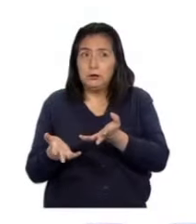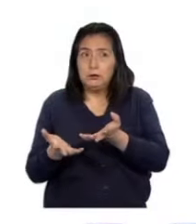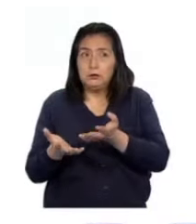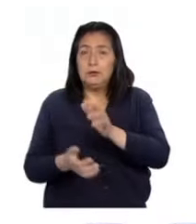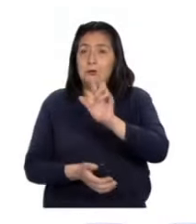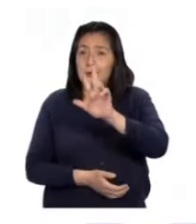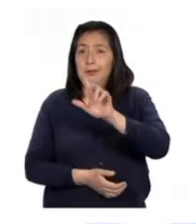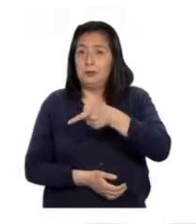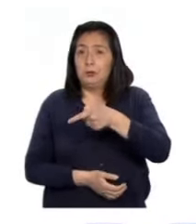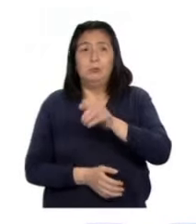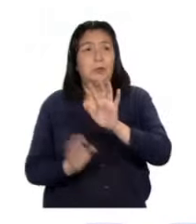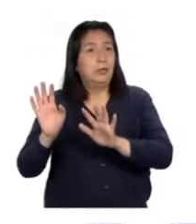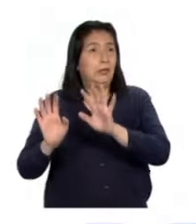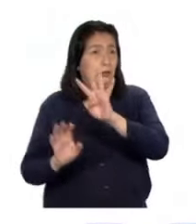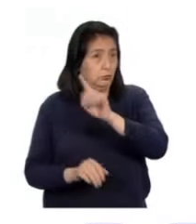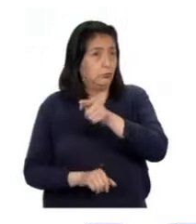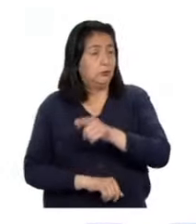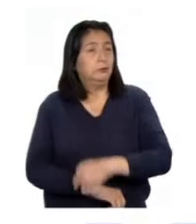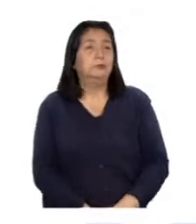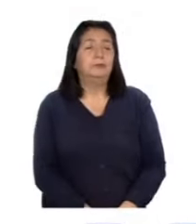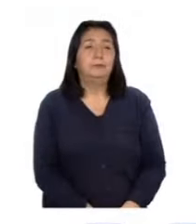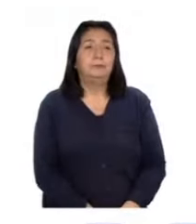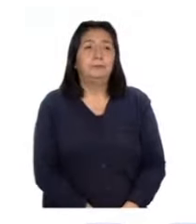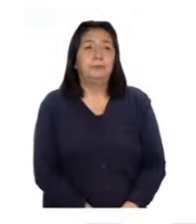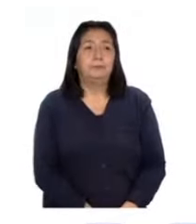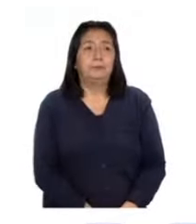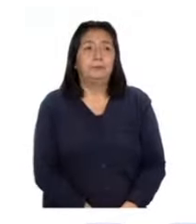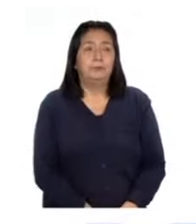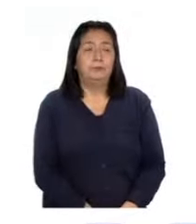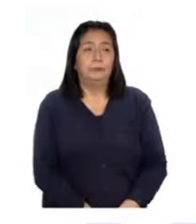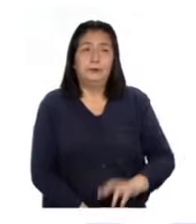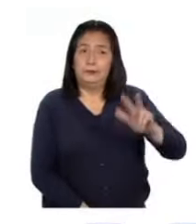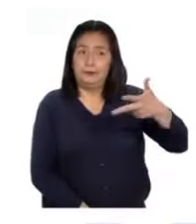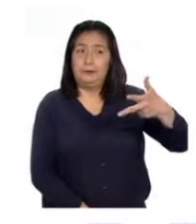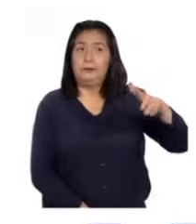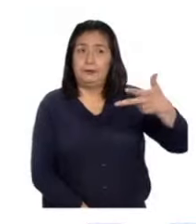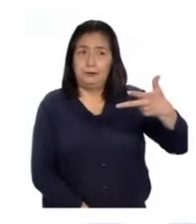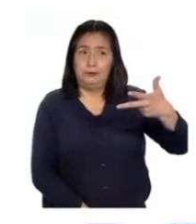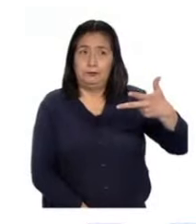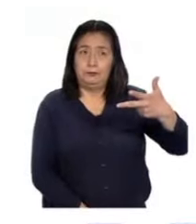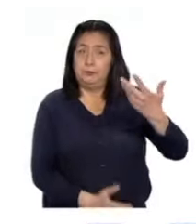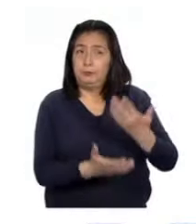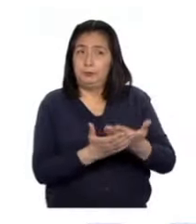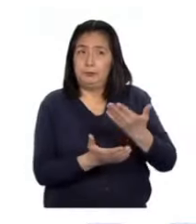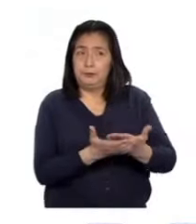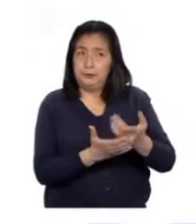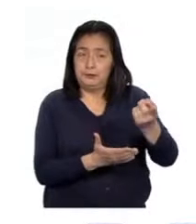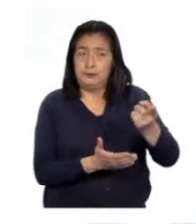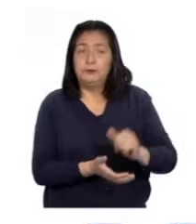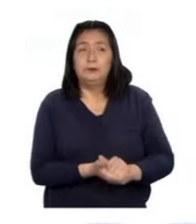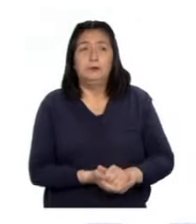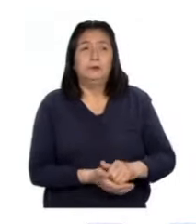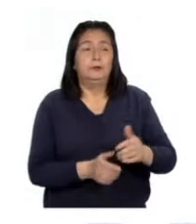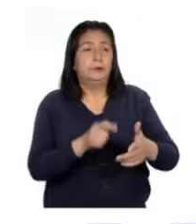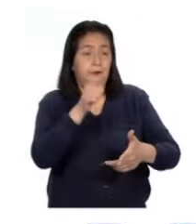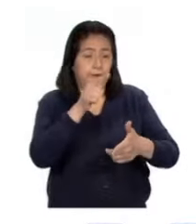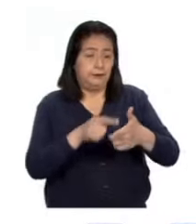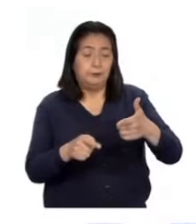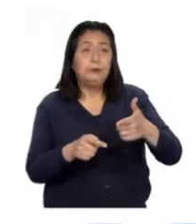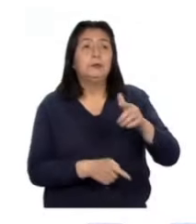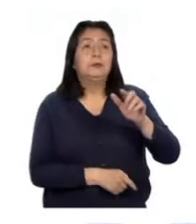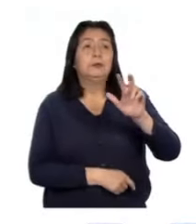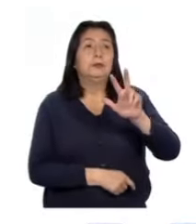3,14 centímetros. En el tercer intento, se divide